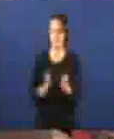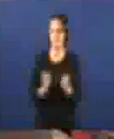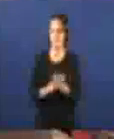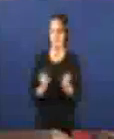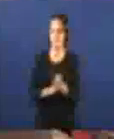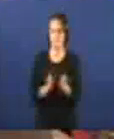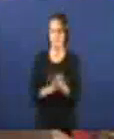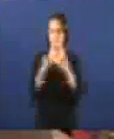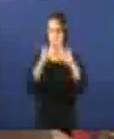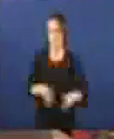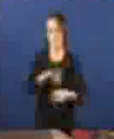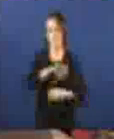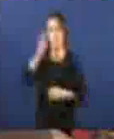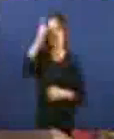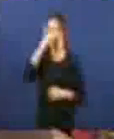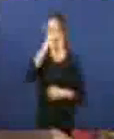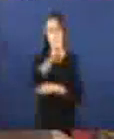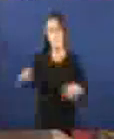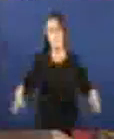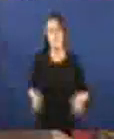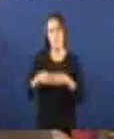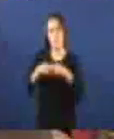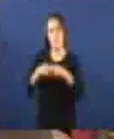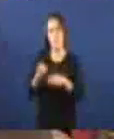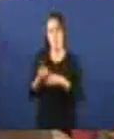gracias señor Beiras Grupo Parlamentario Socialista señor González